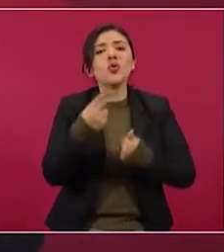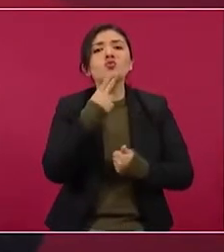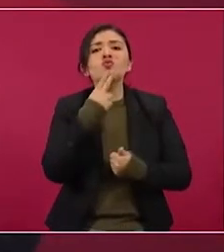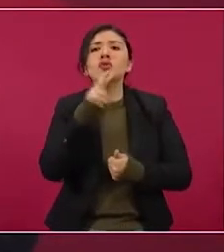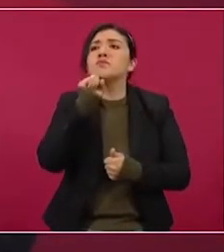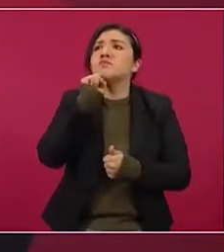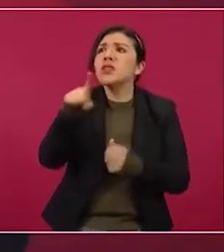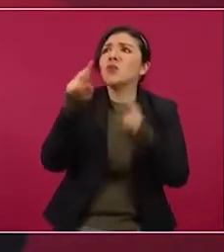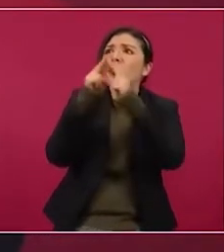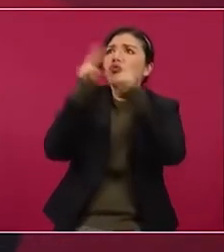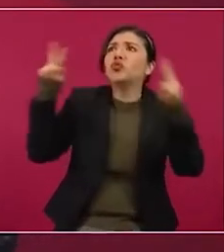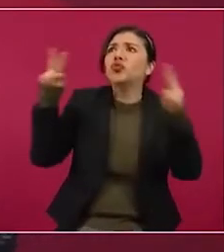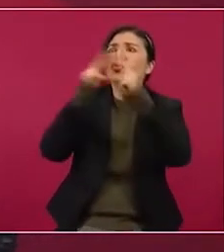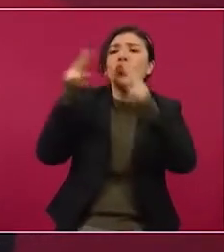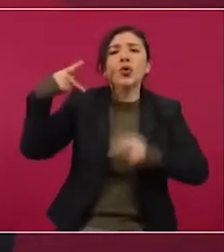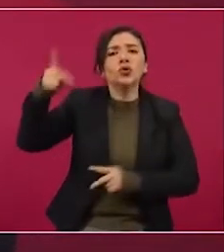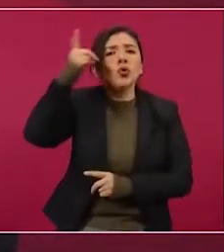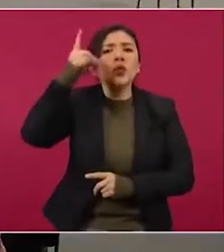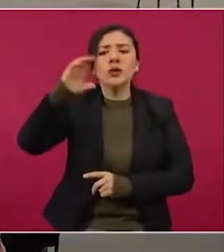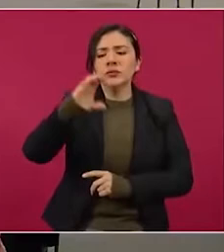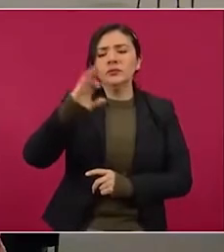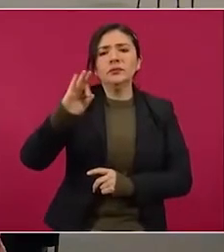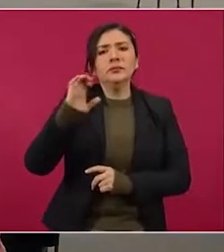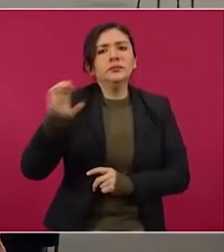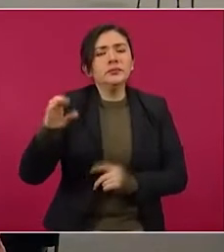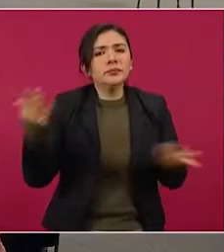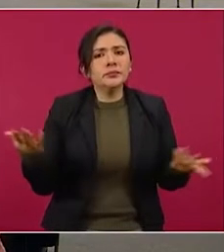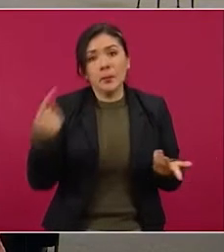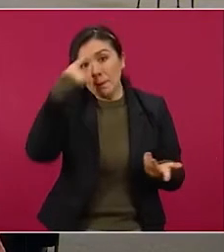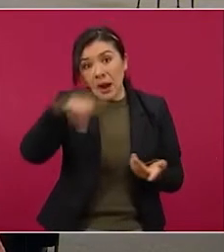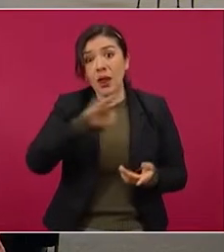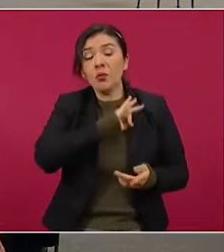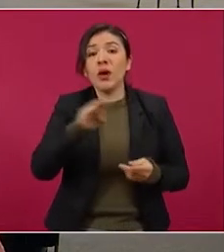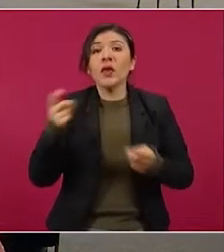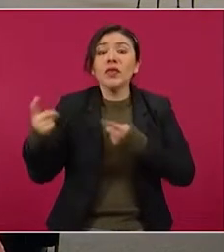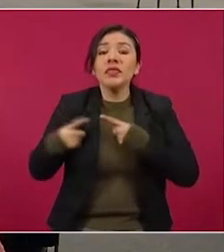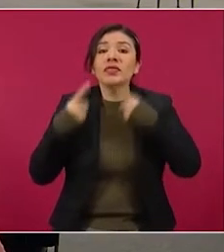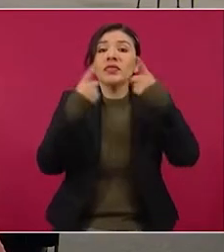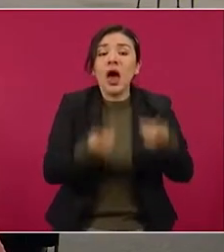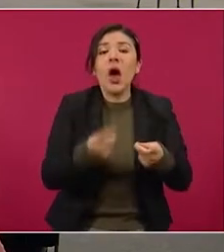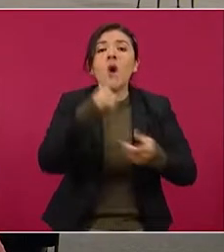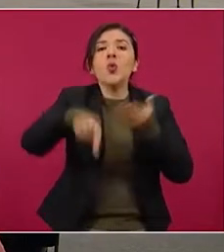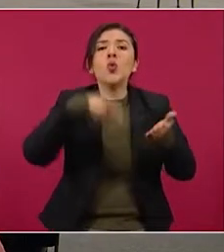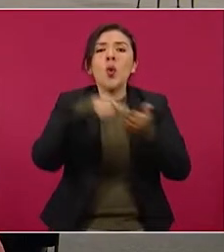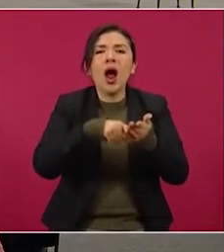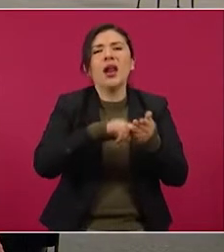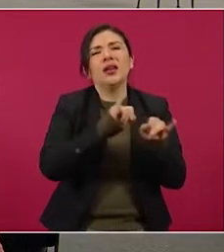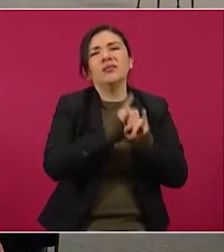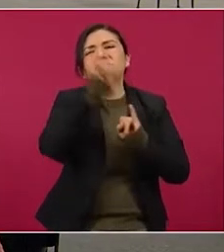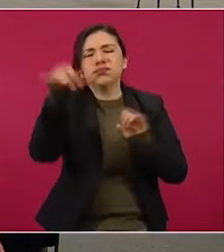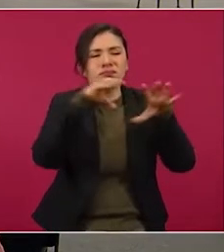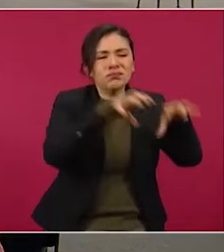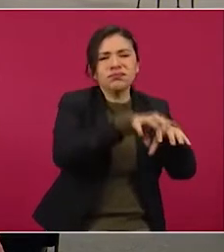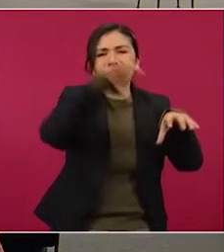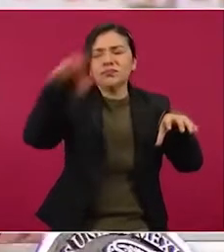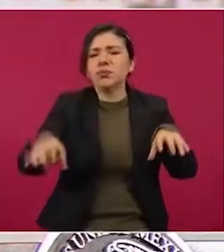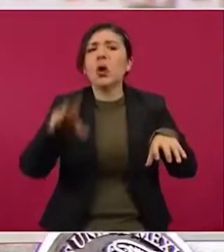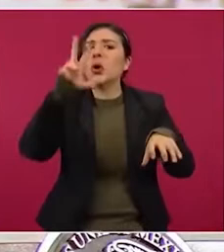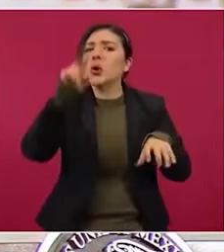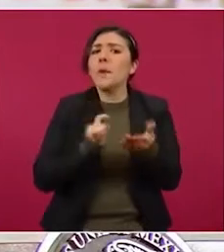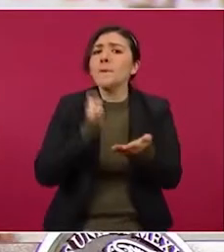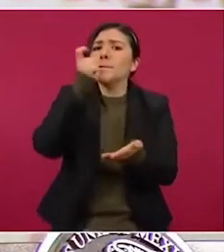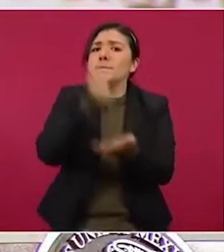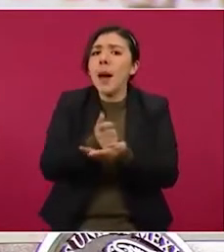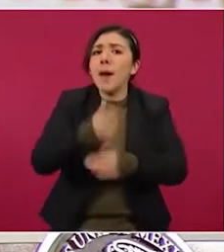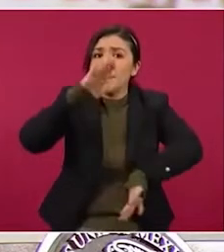las líneas de transmisión de la Comisión Federal de Electricidad para transportarla de una región a otra sin cubrir los